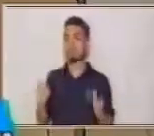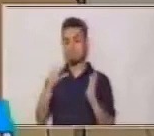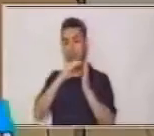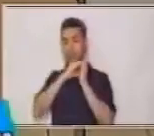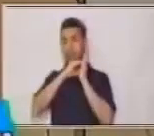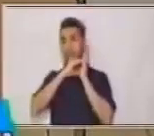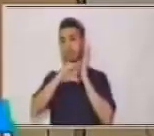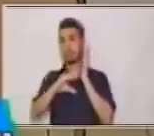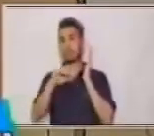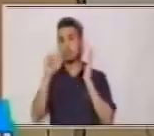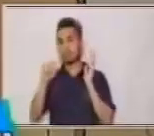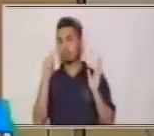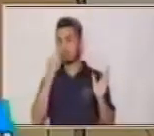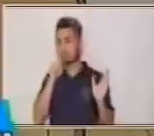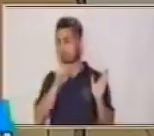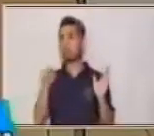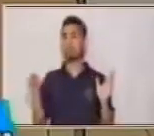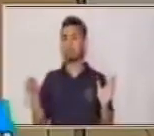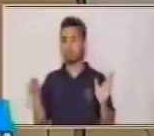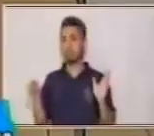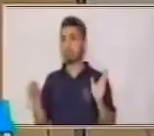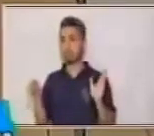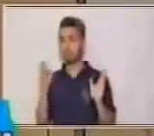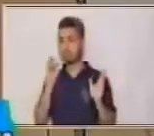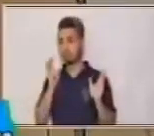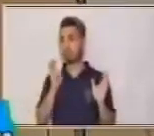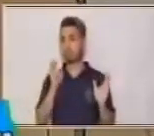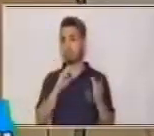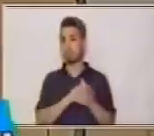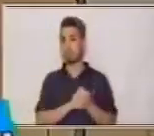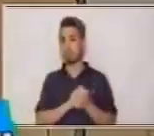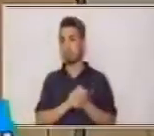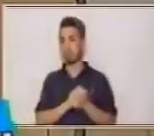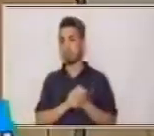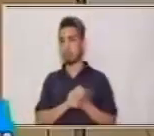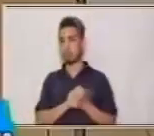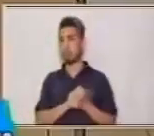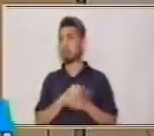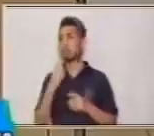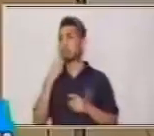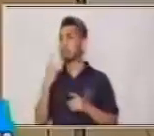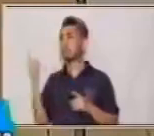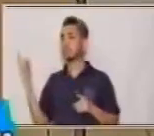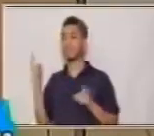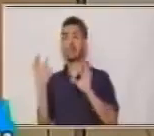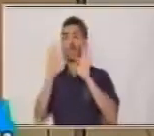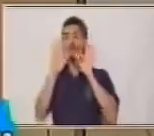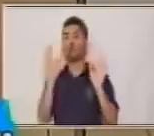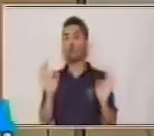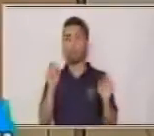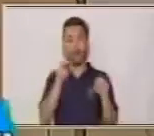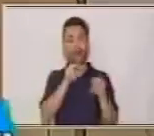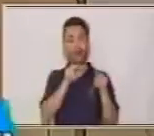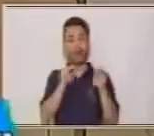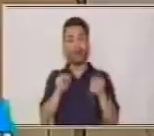que estamos viendo. Así es, como lo dice ahí. Es un tipo de lectura que se realiza con la vista